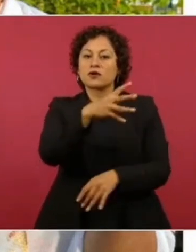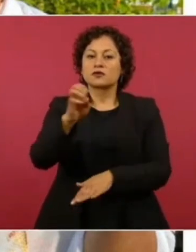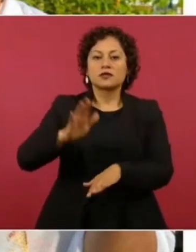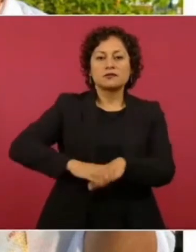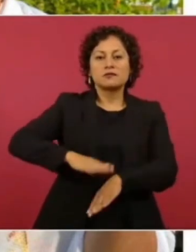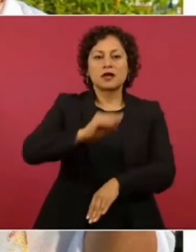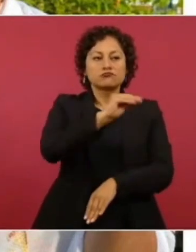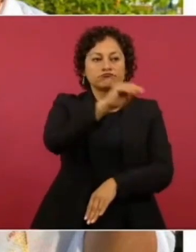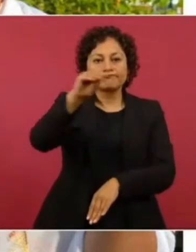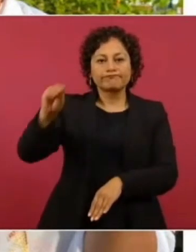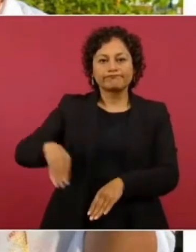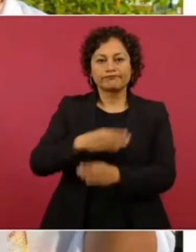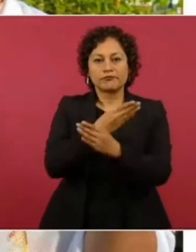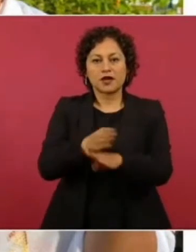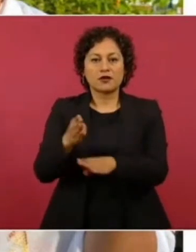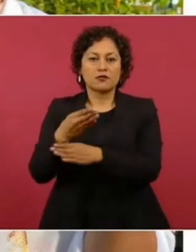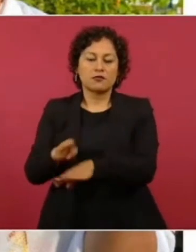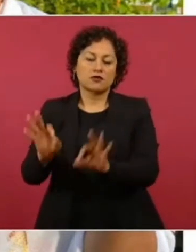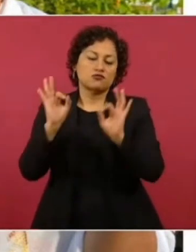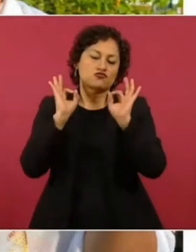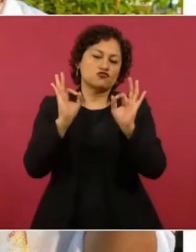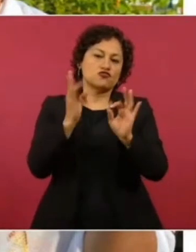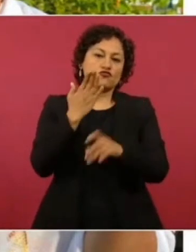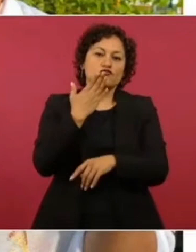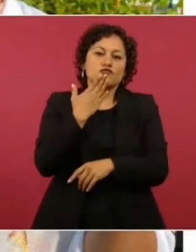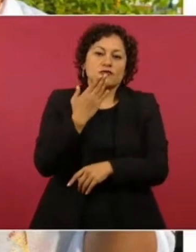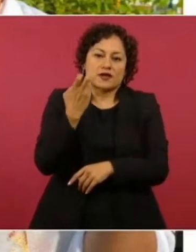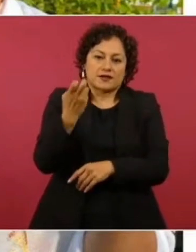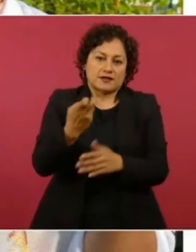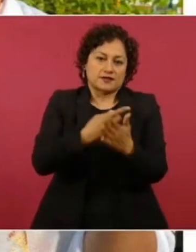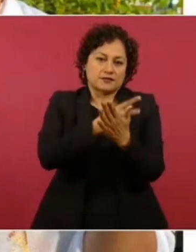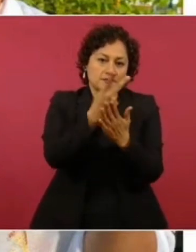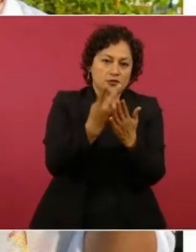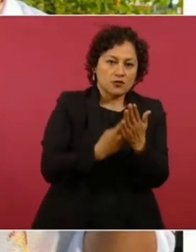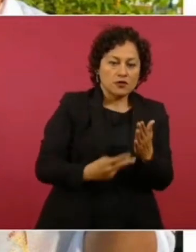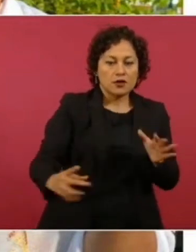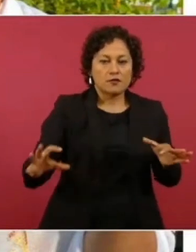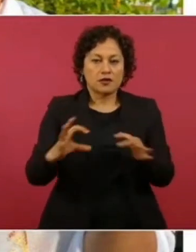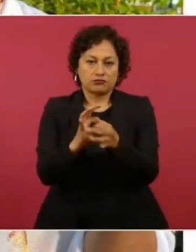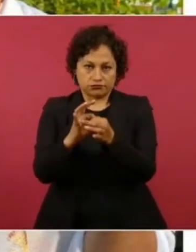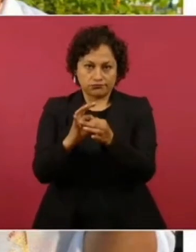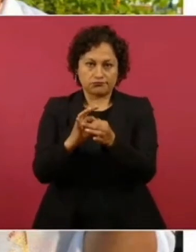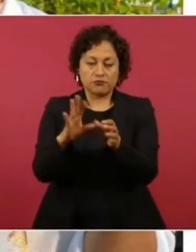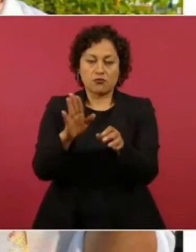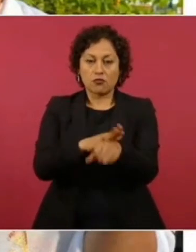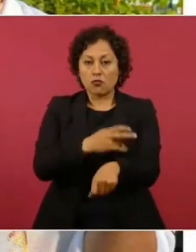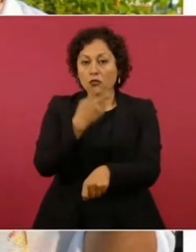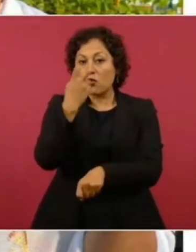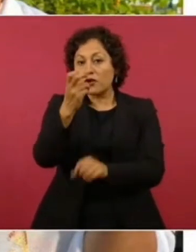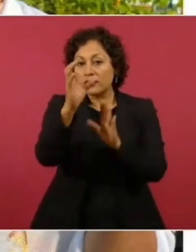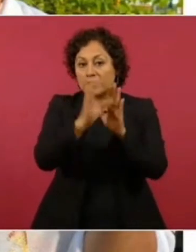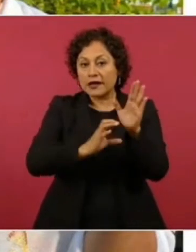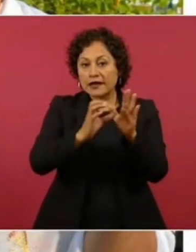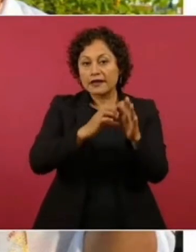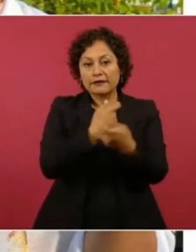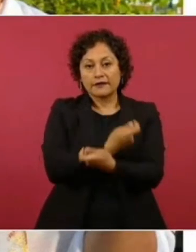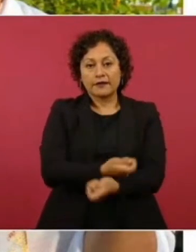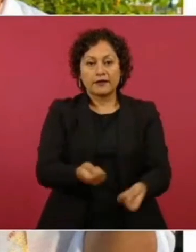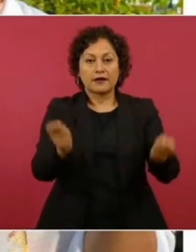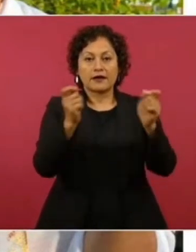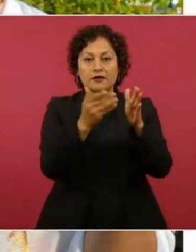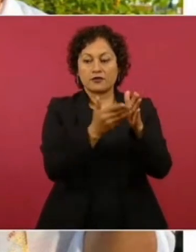vamos de la mano con la estrategia del Banco del Bienestar y por eso el calendario se hace, se distribuye